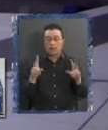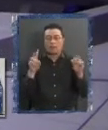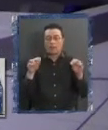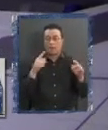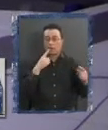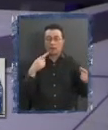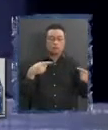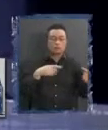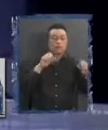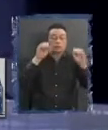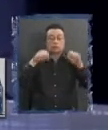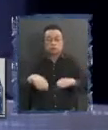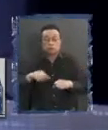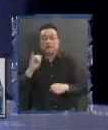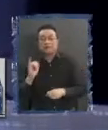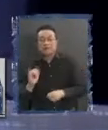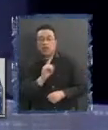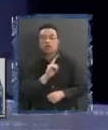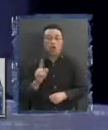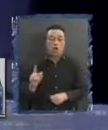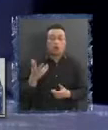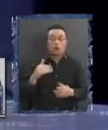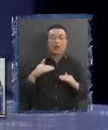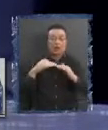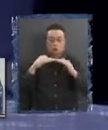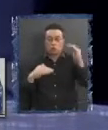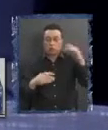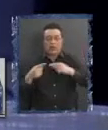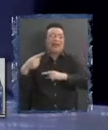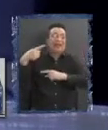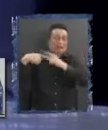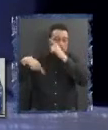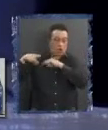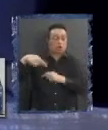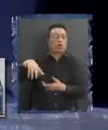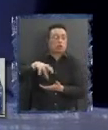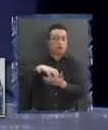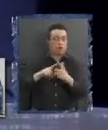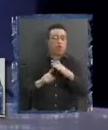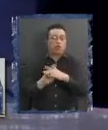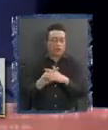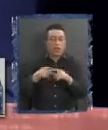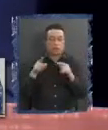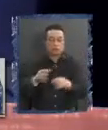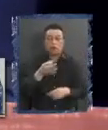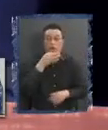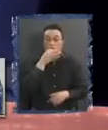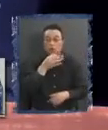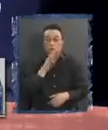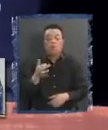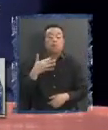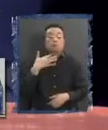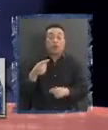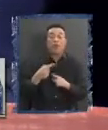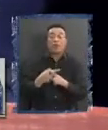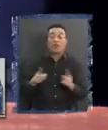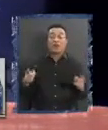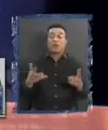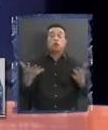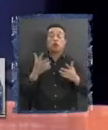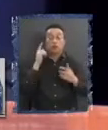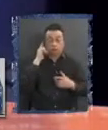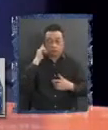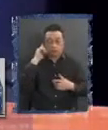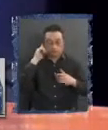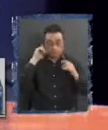consentimiento no que tiene que ver con una justicia histórica respecto a los pueblos originarios. Cuando se plantea aquí ¿por qué se va a diferenciar? Bueno, porque efectivamente